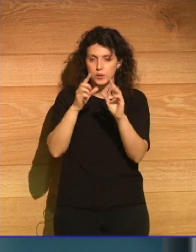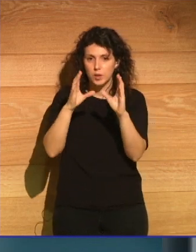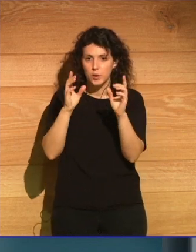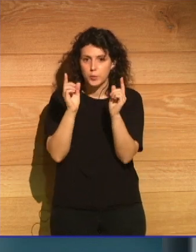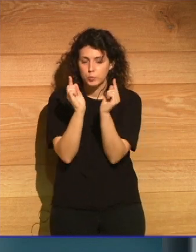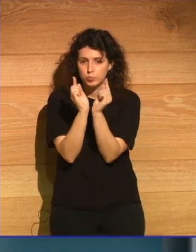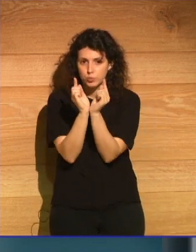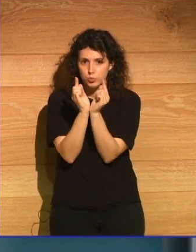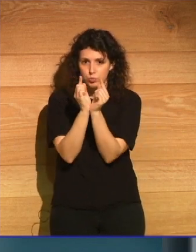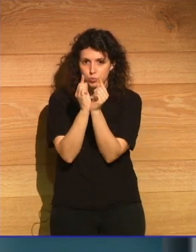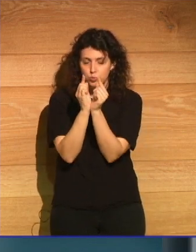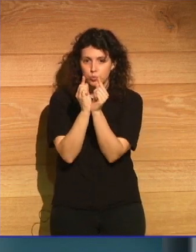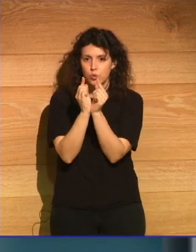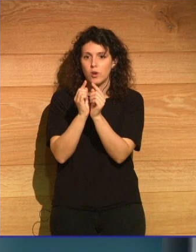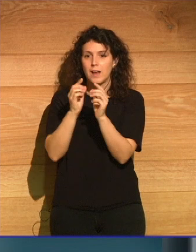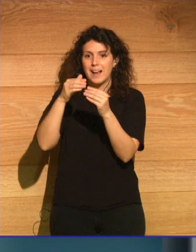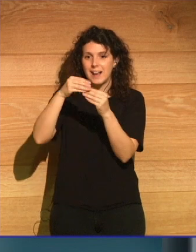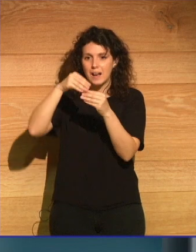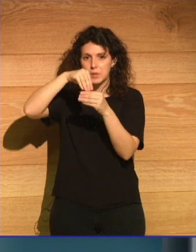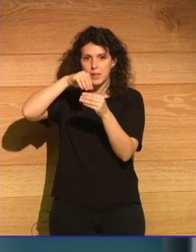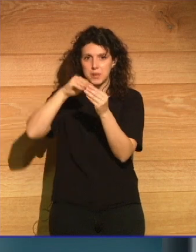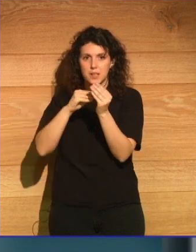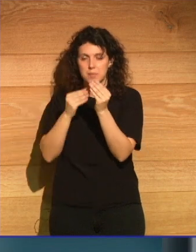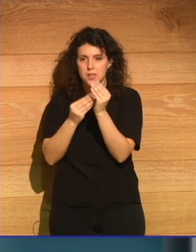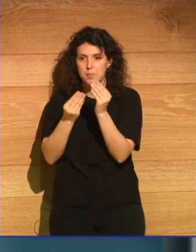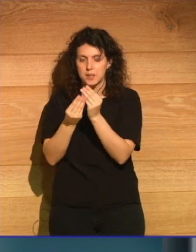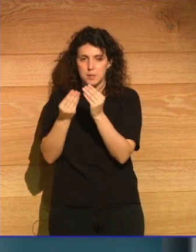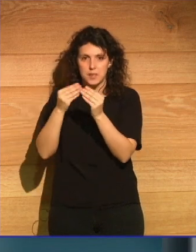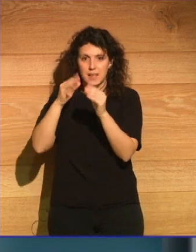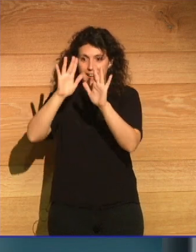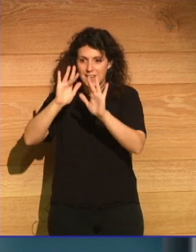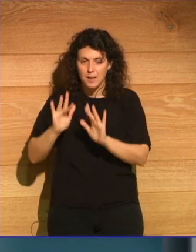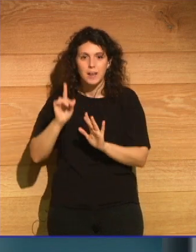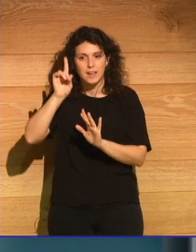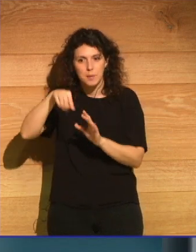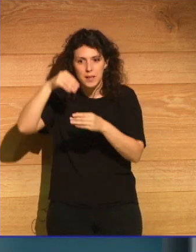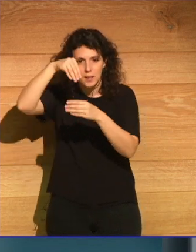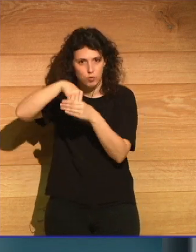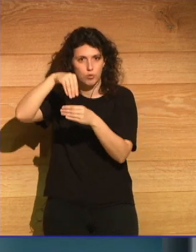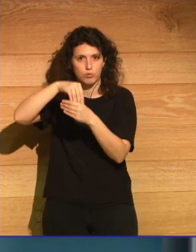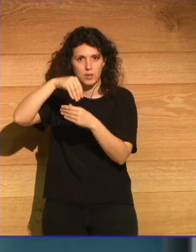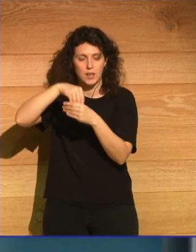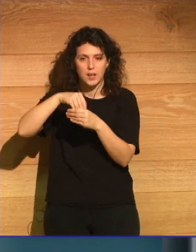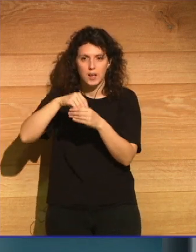dentro de capas y capas de copos de nieve que también contienen burbujas de aire